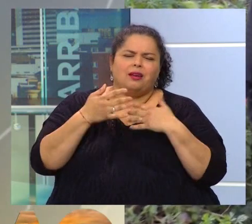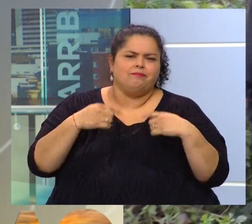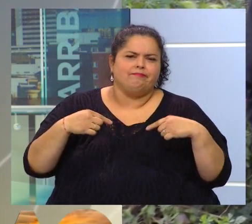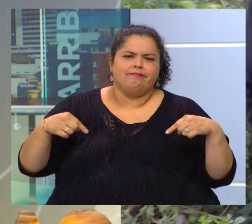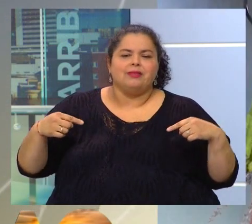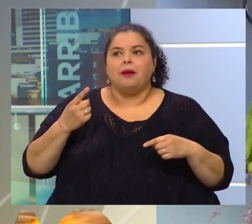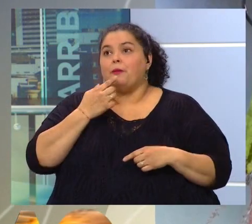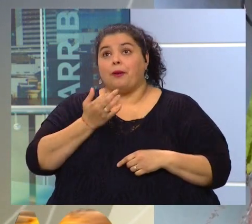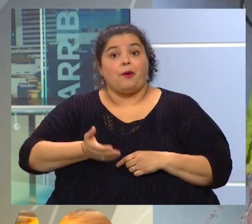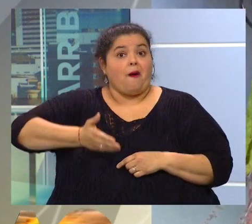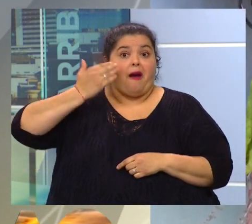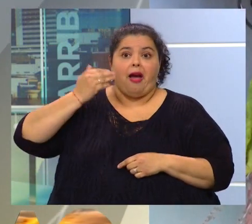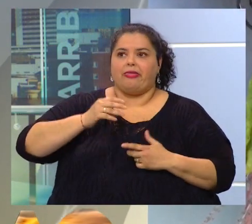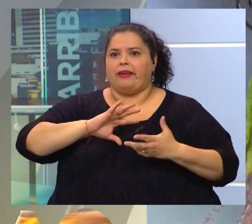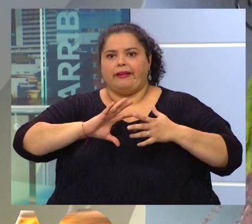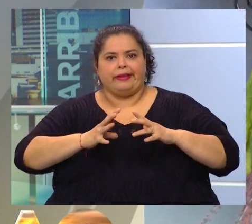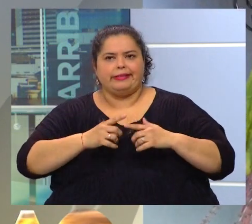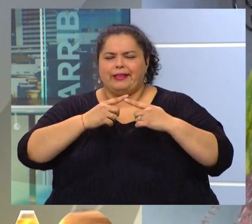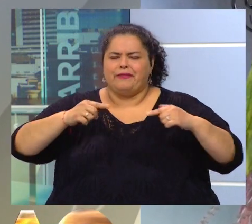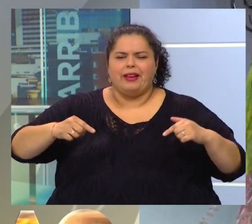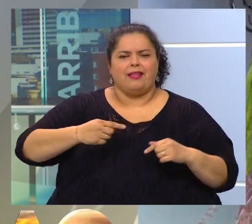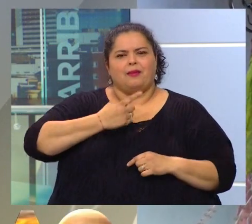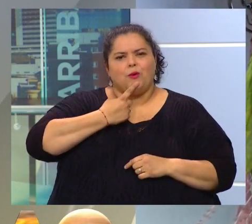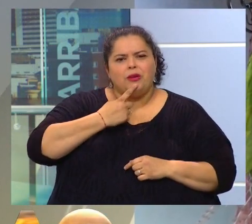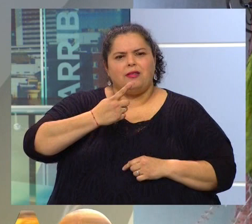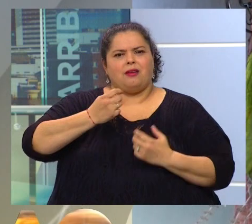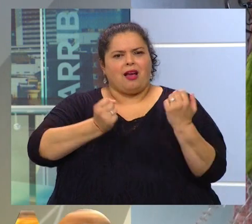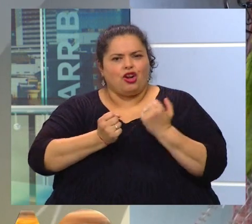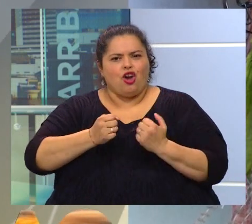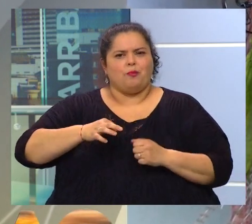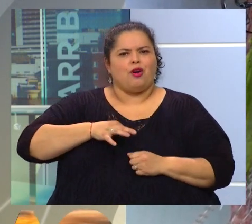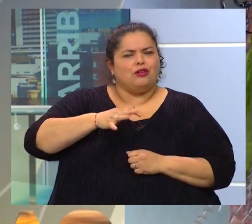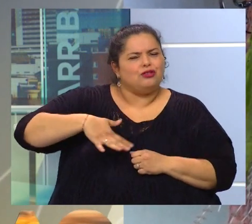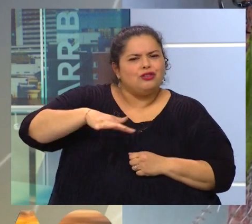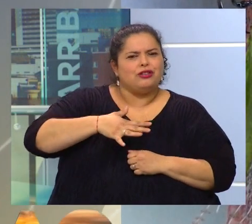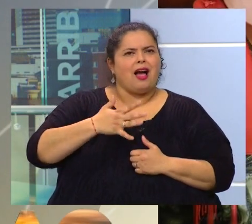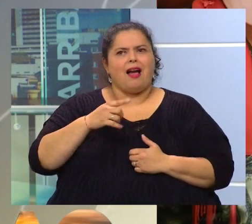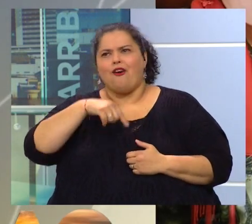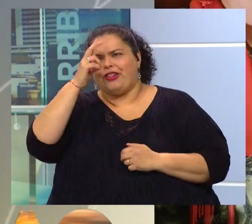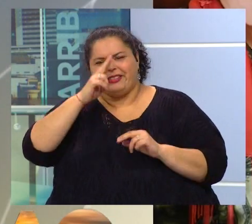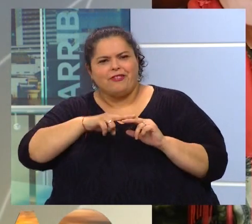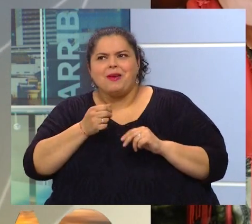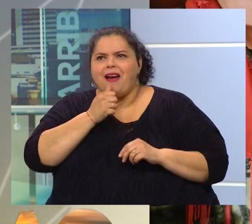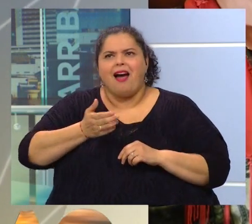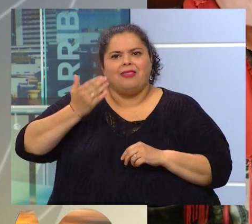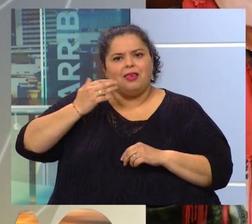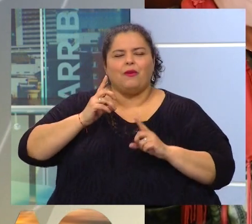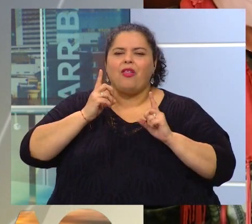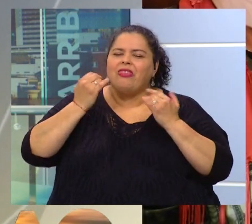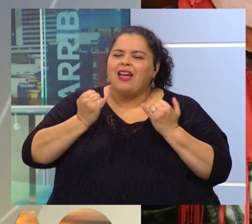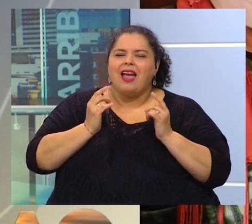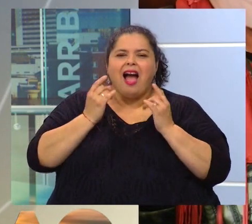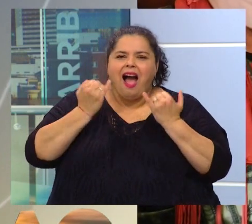dolores, de otras crisis políticas, económicas, sociales. Tenemos mucho que aprender de ellos. Tenemos que darnos un tiempo.